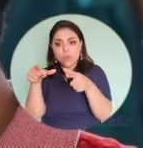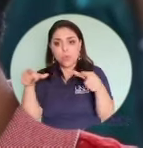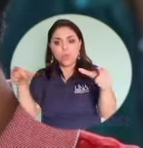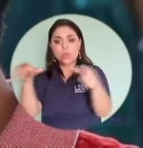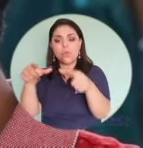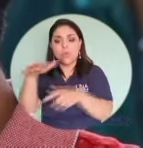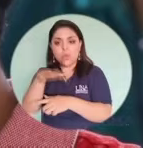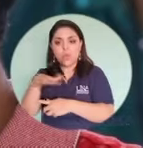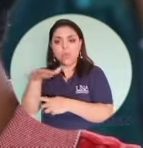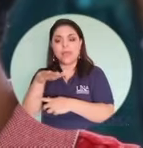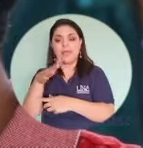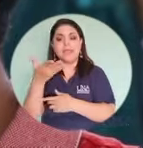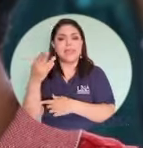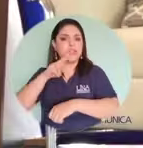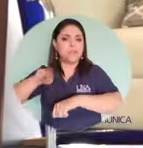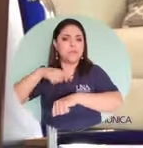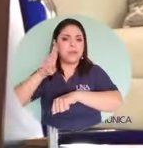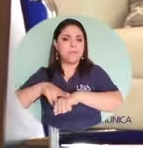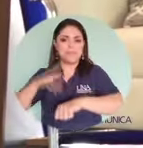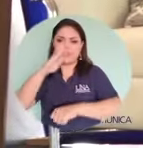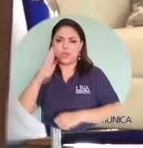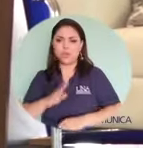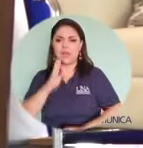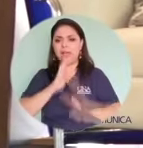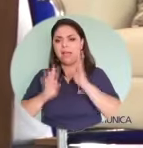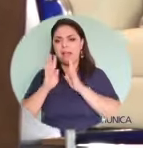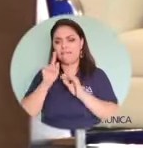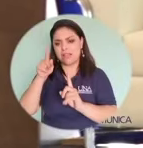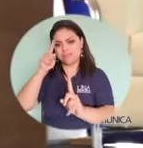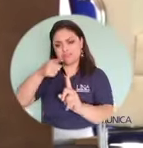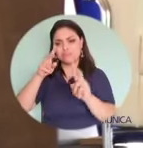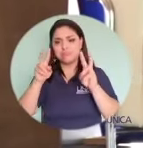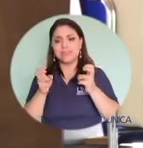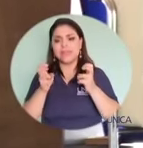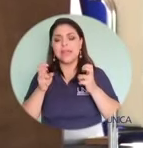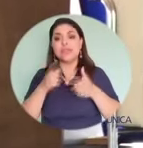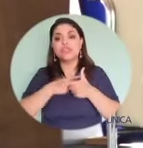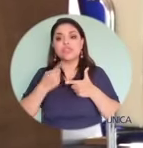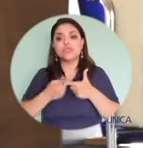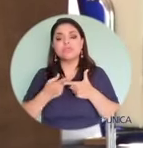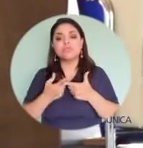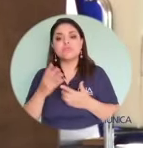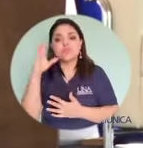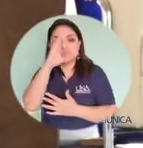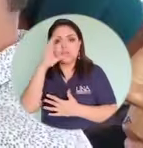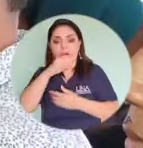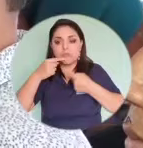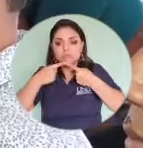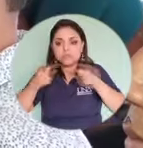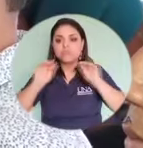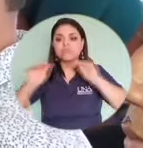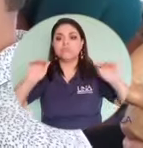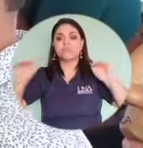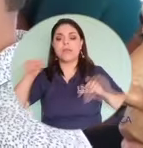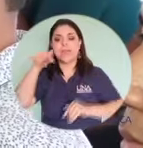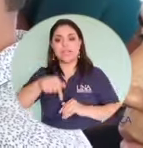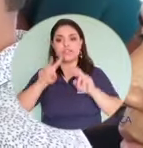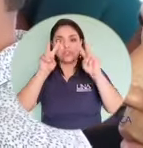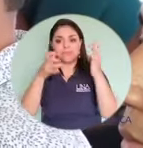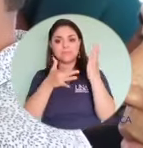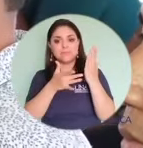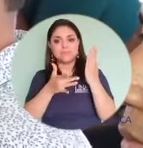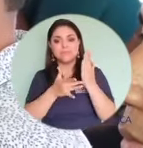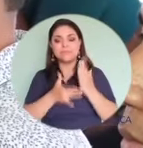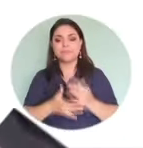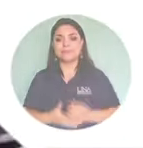precisamente en una región, donde normalmente son temas no tradicionales, ¿verdad? Entonces también buscamos disrupción en